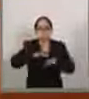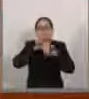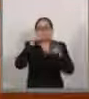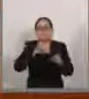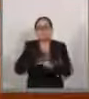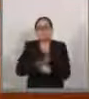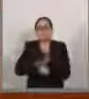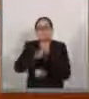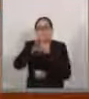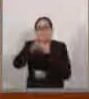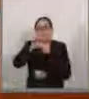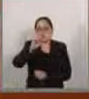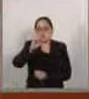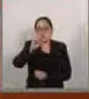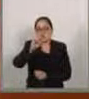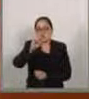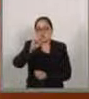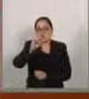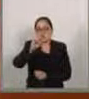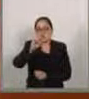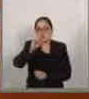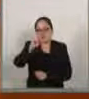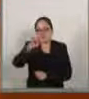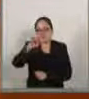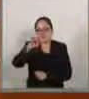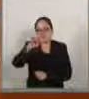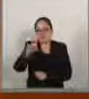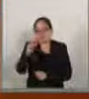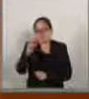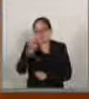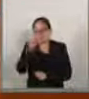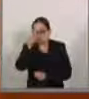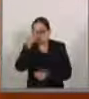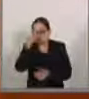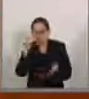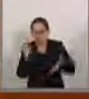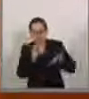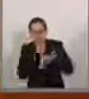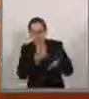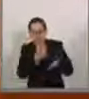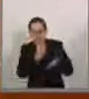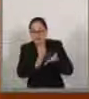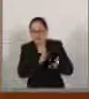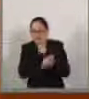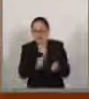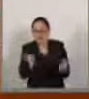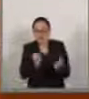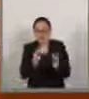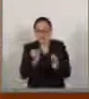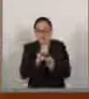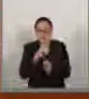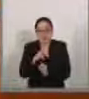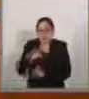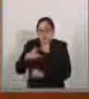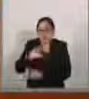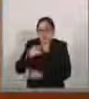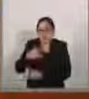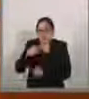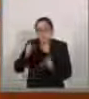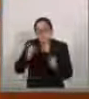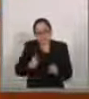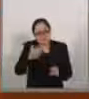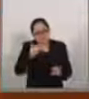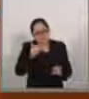la biodiversidad. No existe este enfoque en estas reformas de esta ley aún cuando puedo avalar lo que